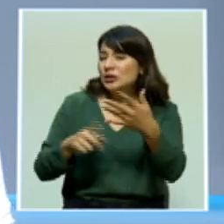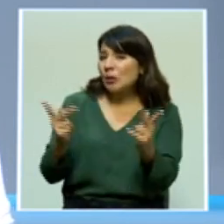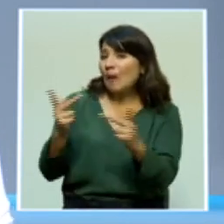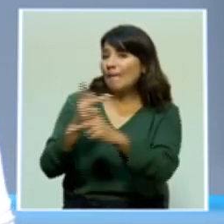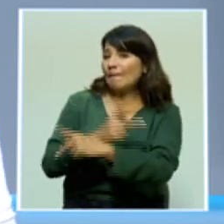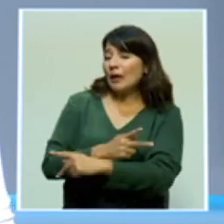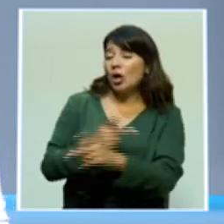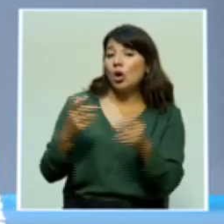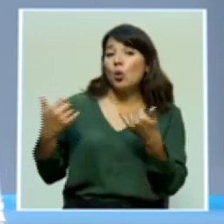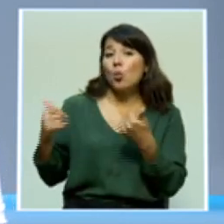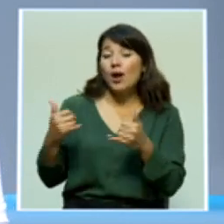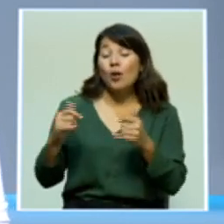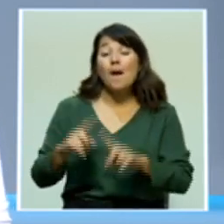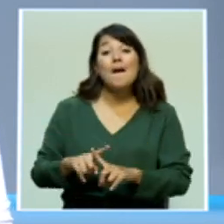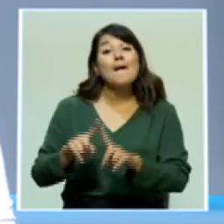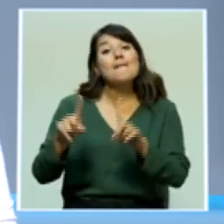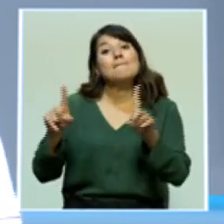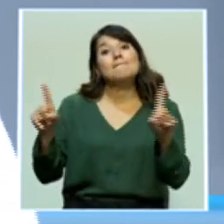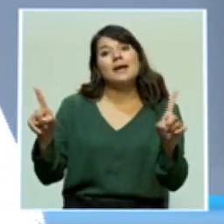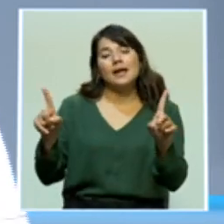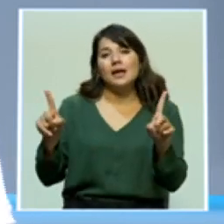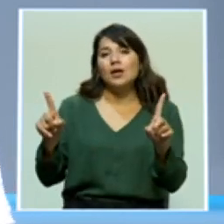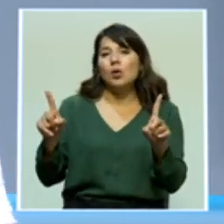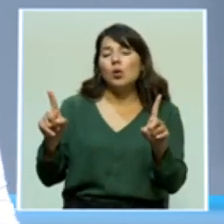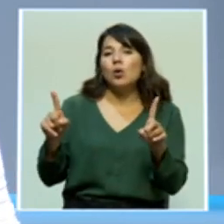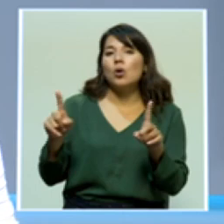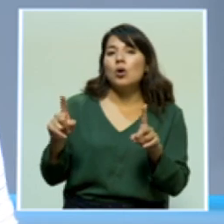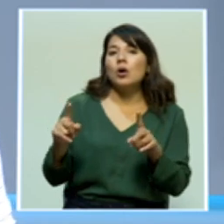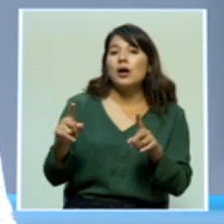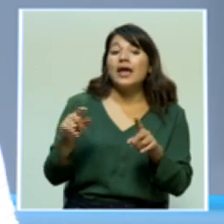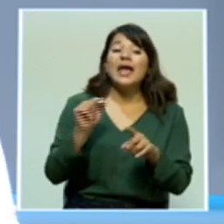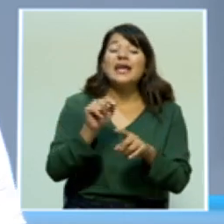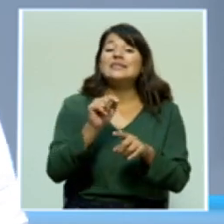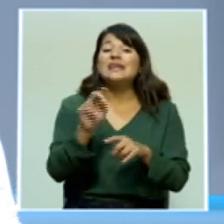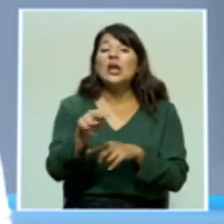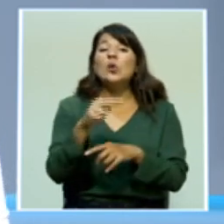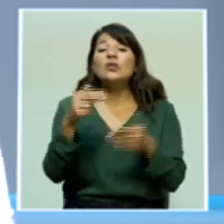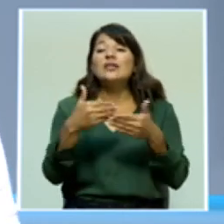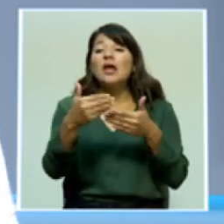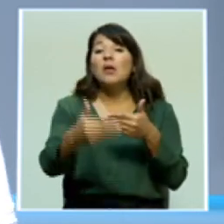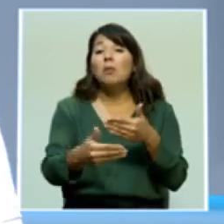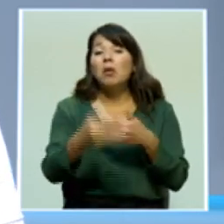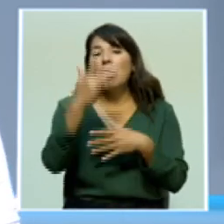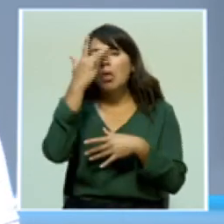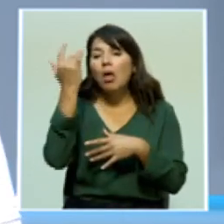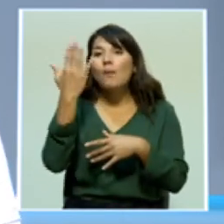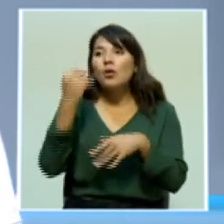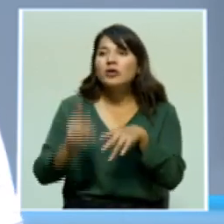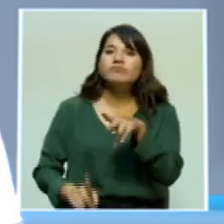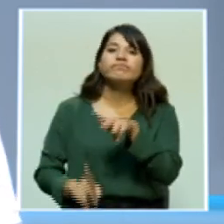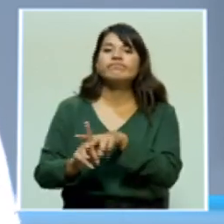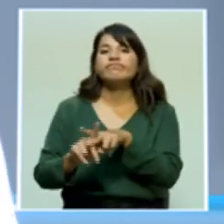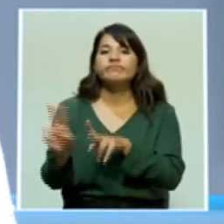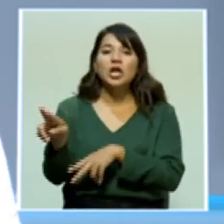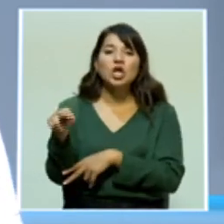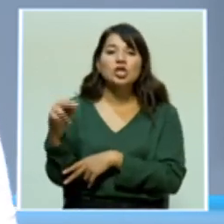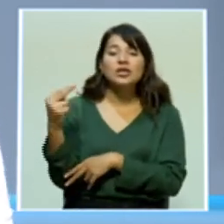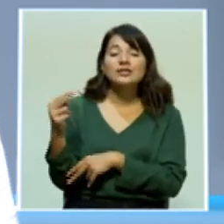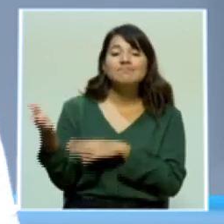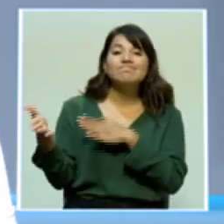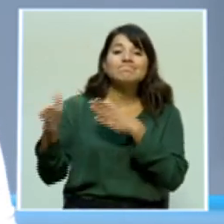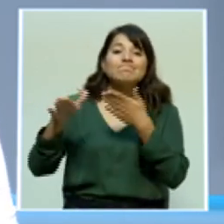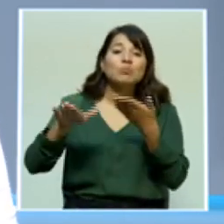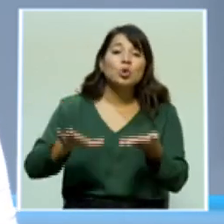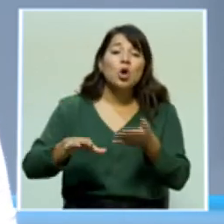don Enesto. Pero definitivamente esta noticia se vio eclipsada por la lamentable muerte de la leyenda de Diego